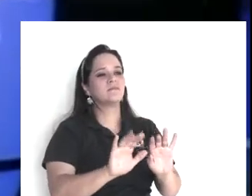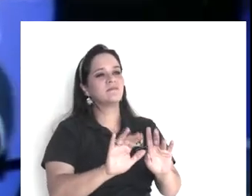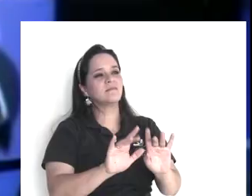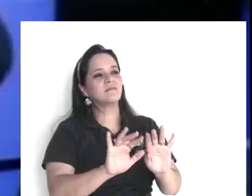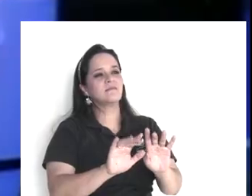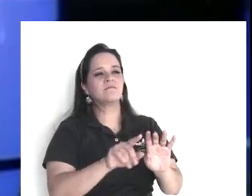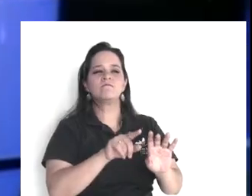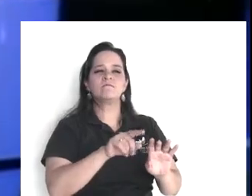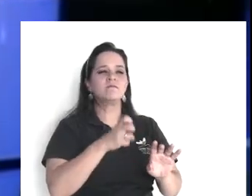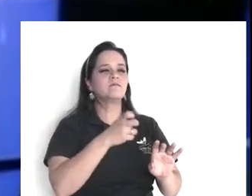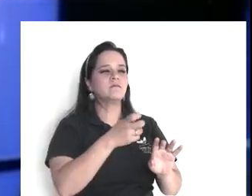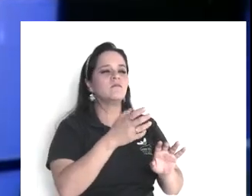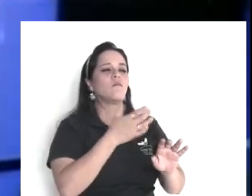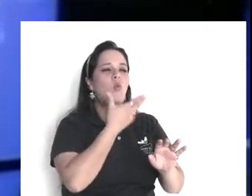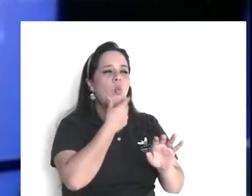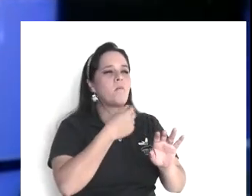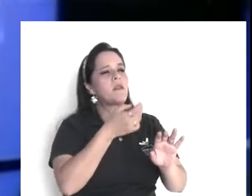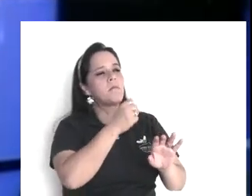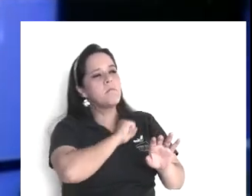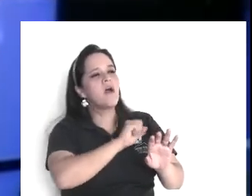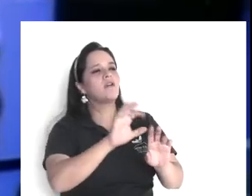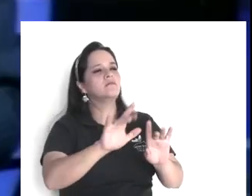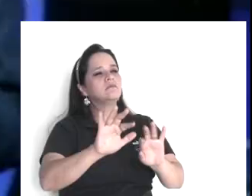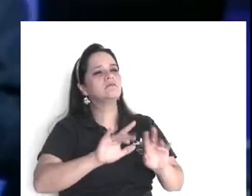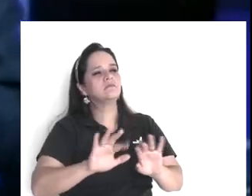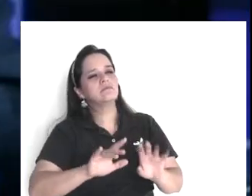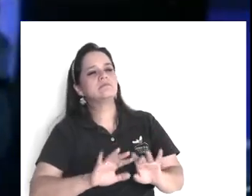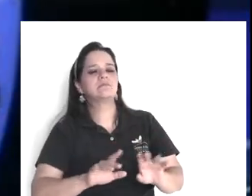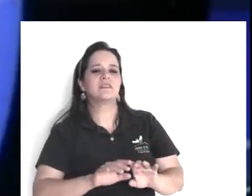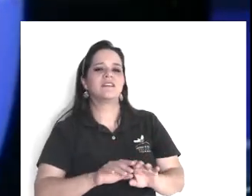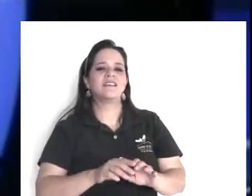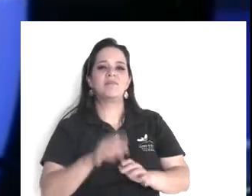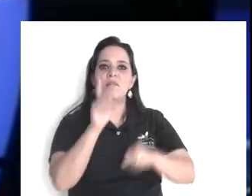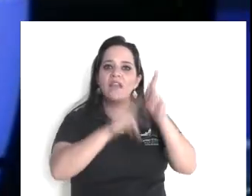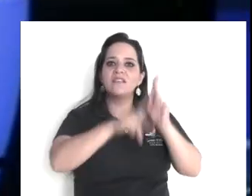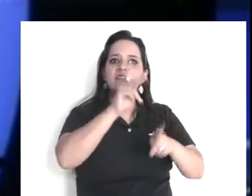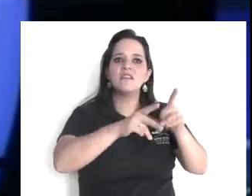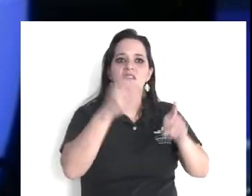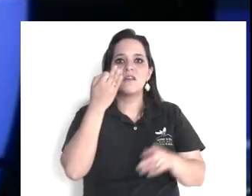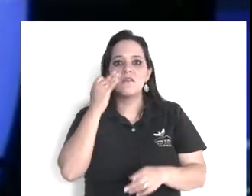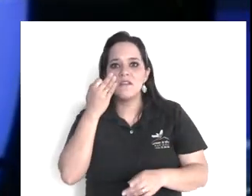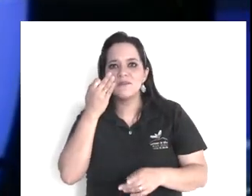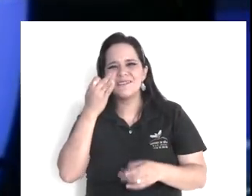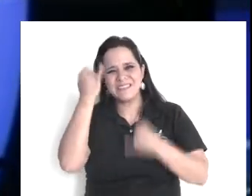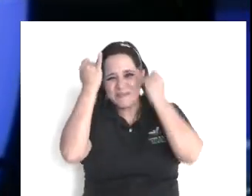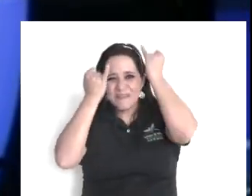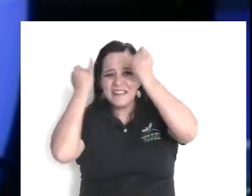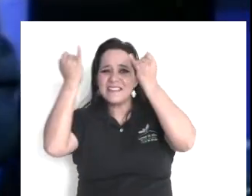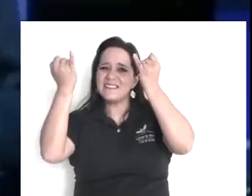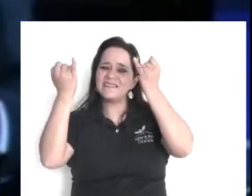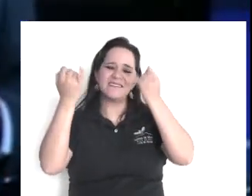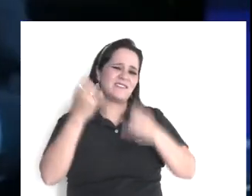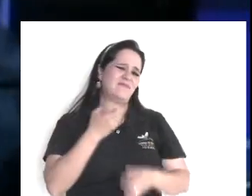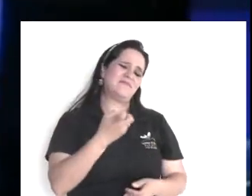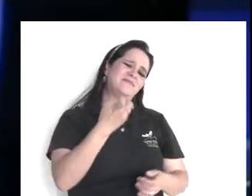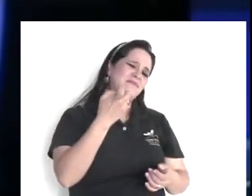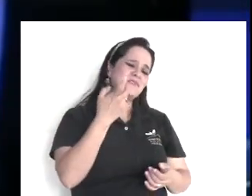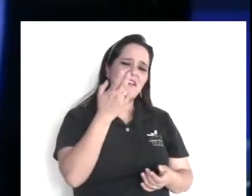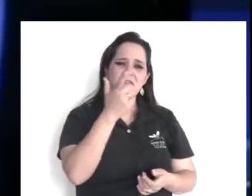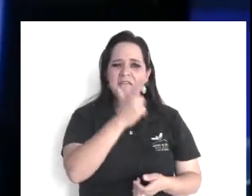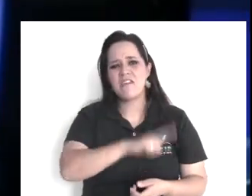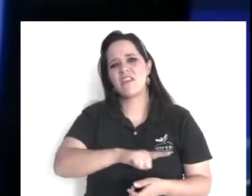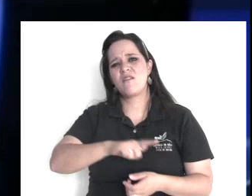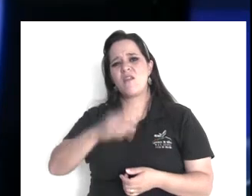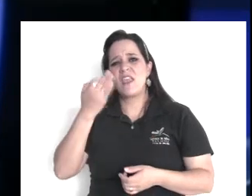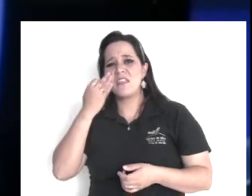y le digo, oye, ¿qué te pasa? ¿te notas triste? No, es que no saben, mi marido me engañó, hazme favor, y